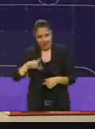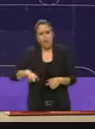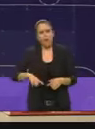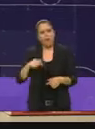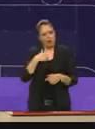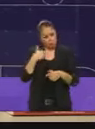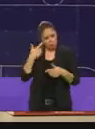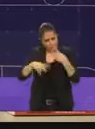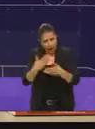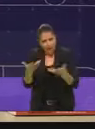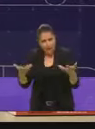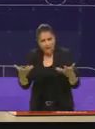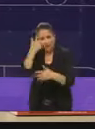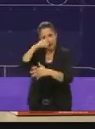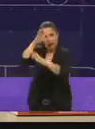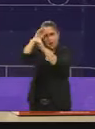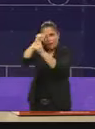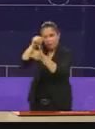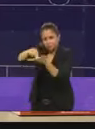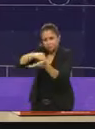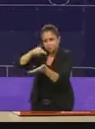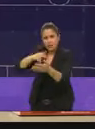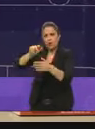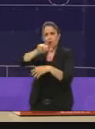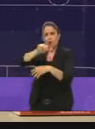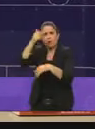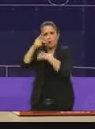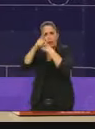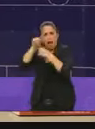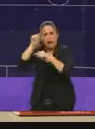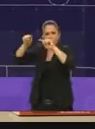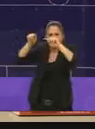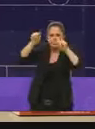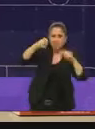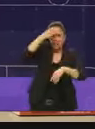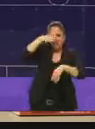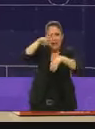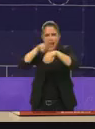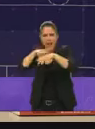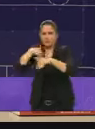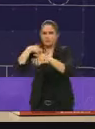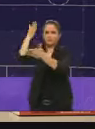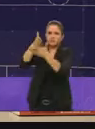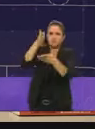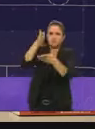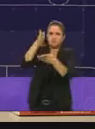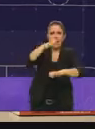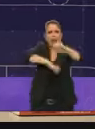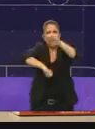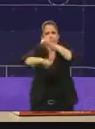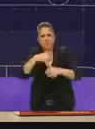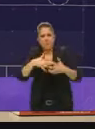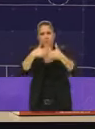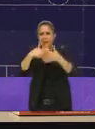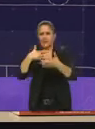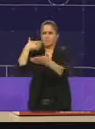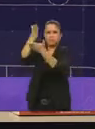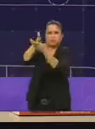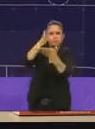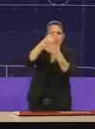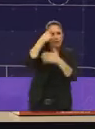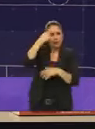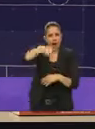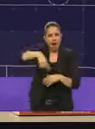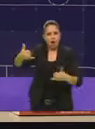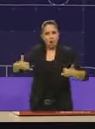a hacer convenios con otras metrópolis a facilitar la llegada de empresas que contraten a los jóvenes que se